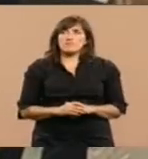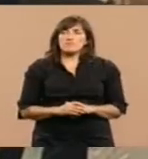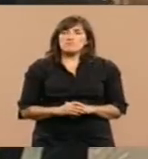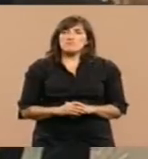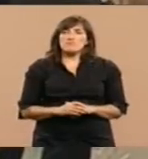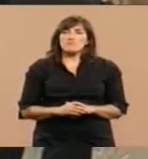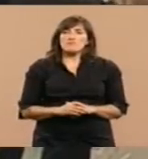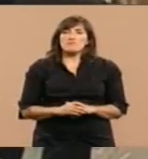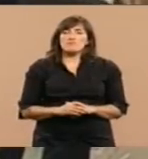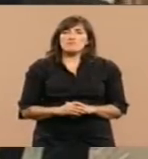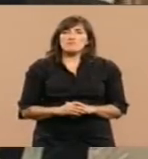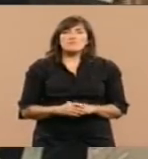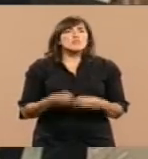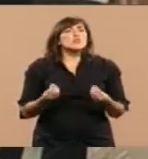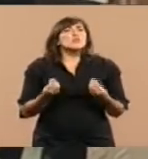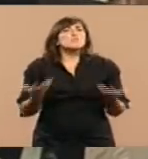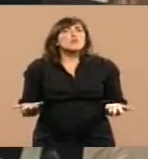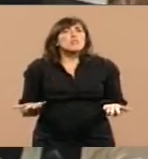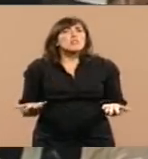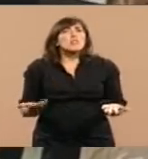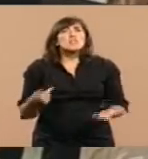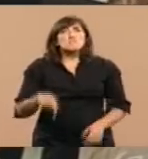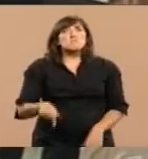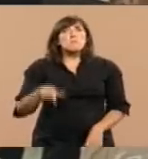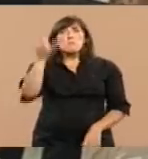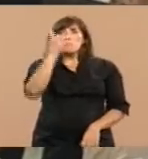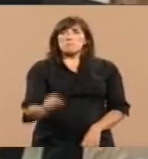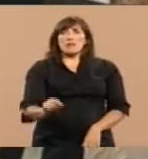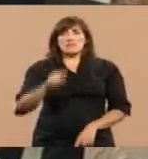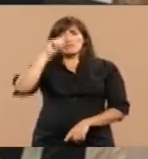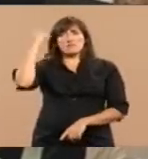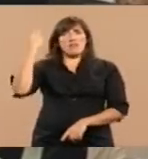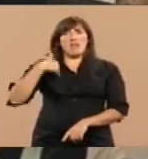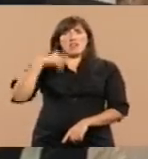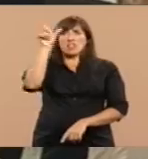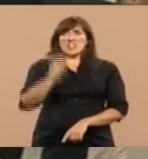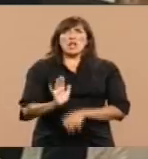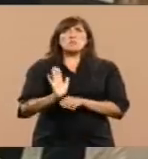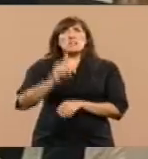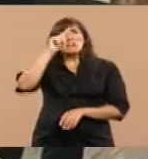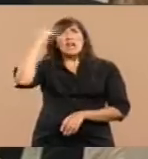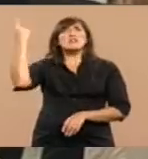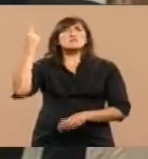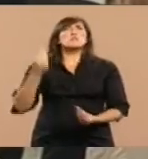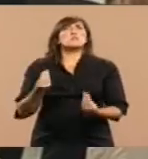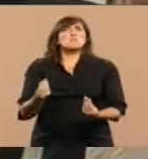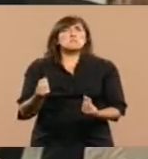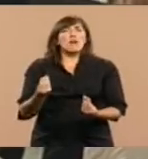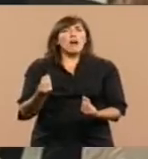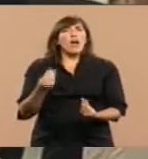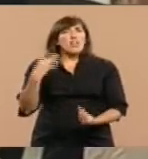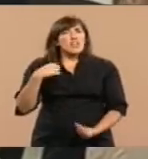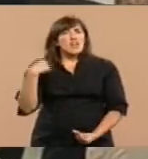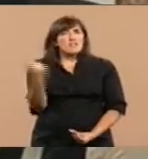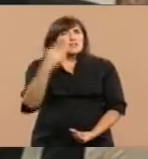no puede llamarse a un país-nación si no reconoce y recuerda a quienes